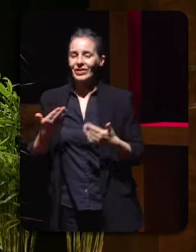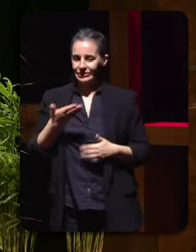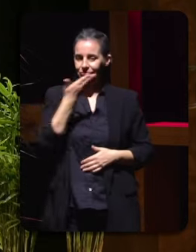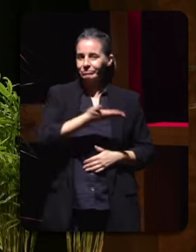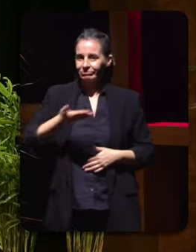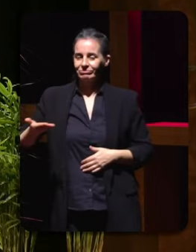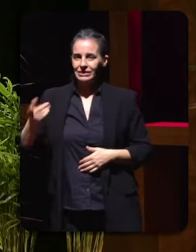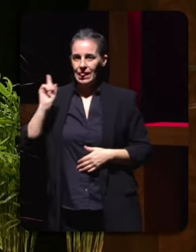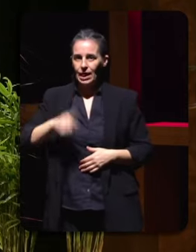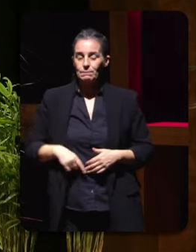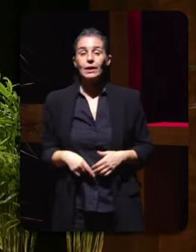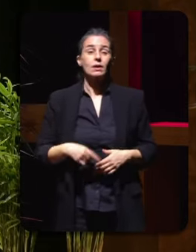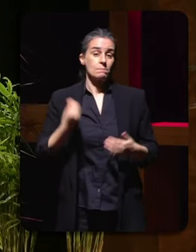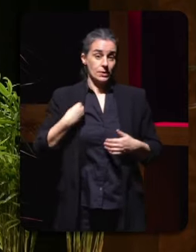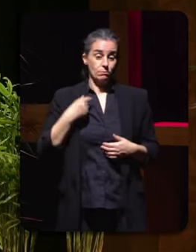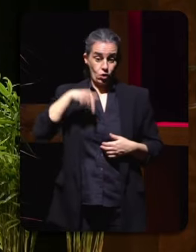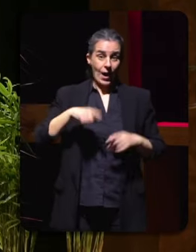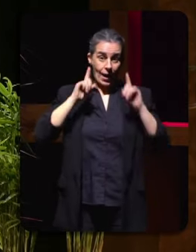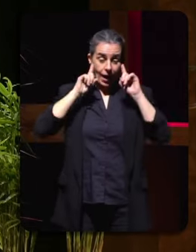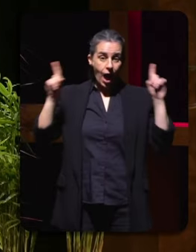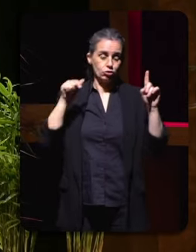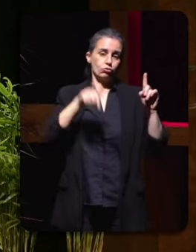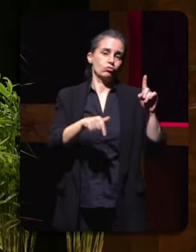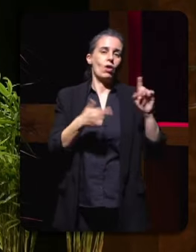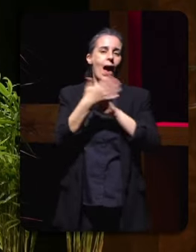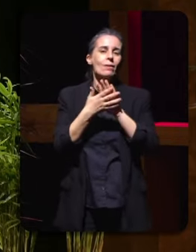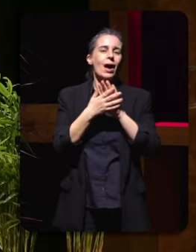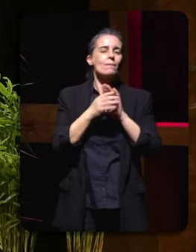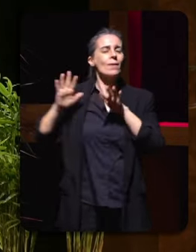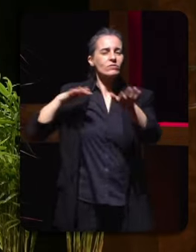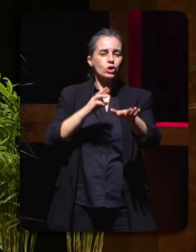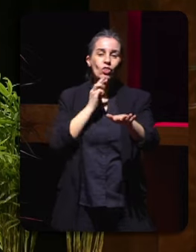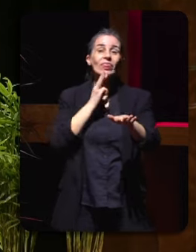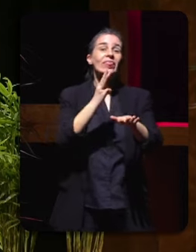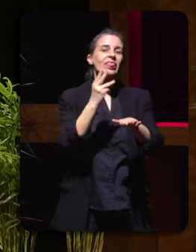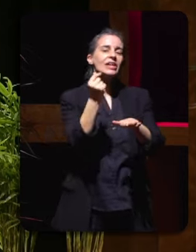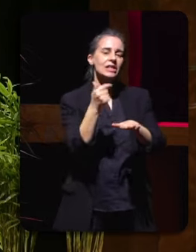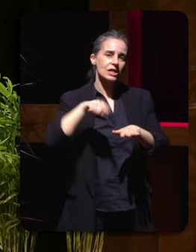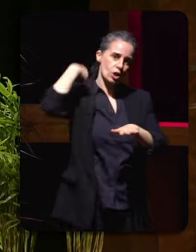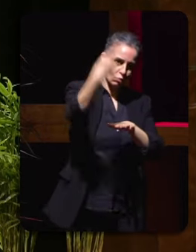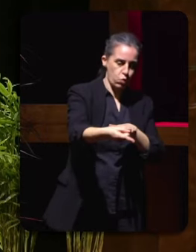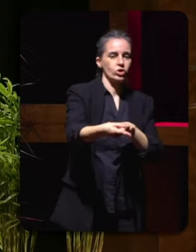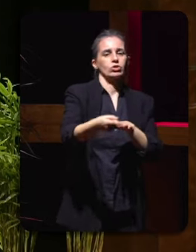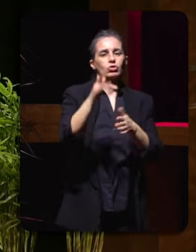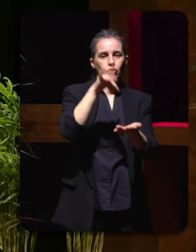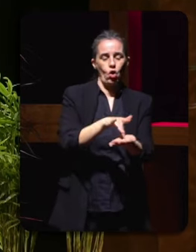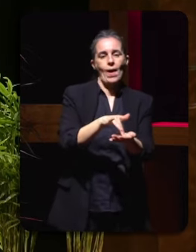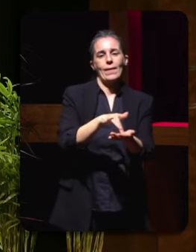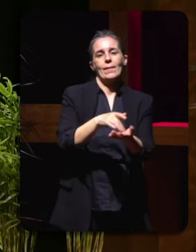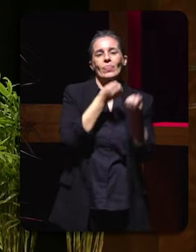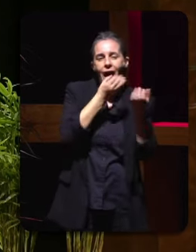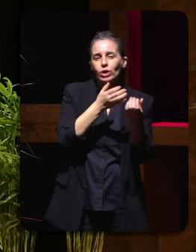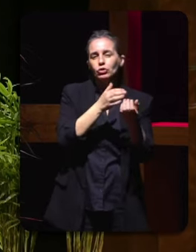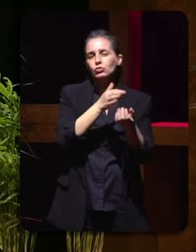falaba dunha manifestación que ia ter lugar tres días despois en defensa da sanidade pública cos datos que os sindicatos e as organizacións estaban utilizando